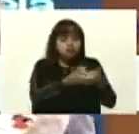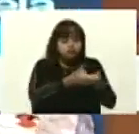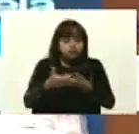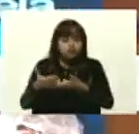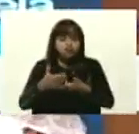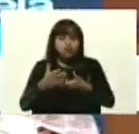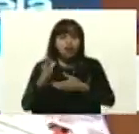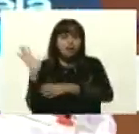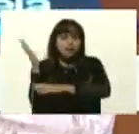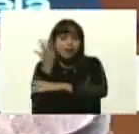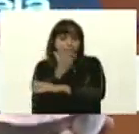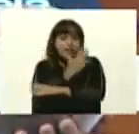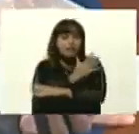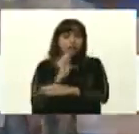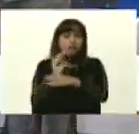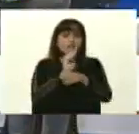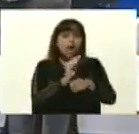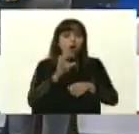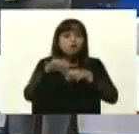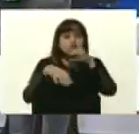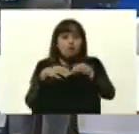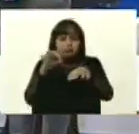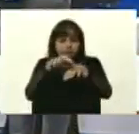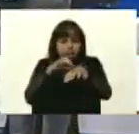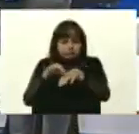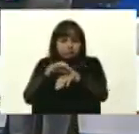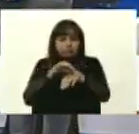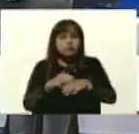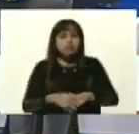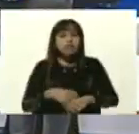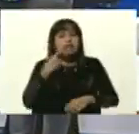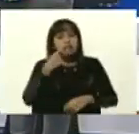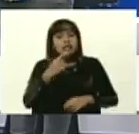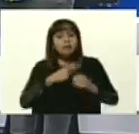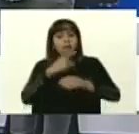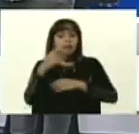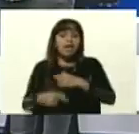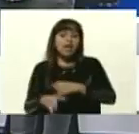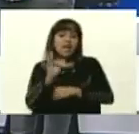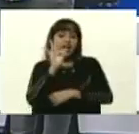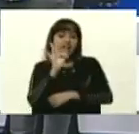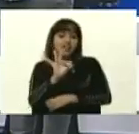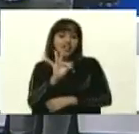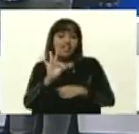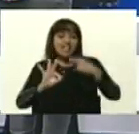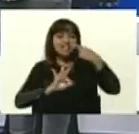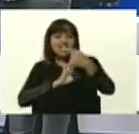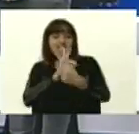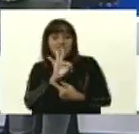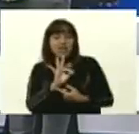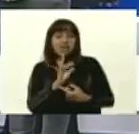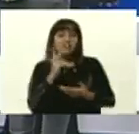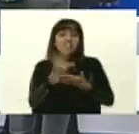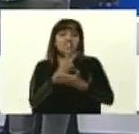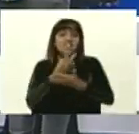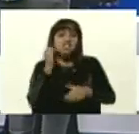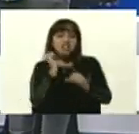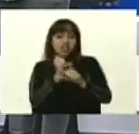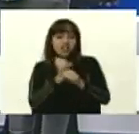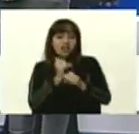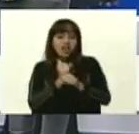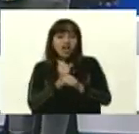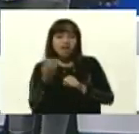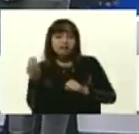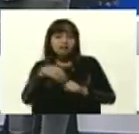a hablar un poco de eso. Y le decía que al Plan F, de tres rubros vegetales que estábamos trabajando, le estamos